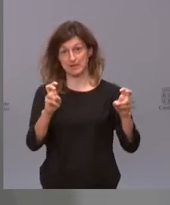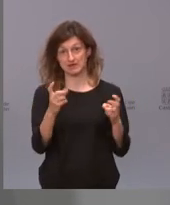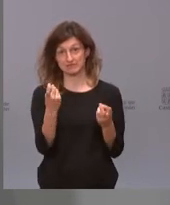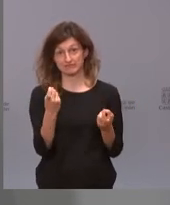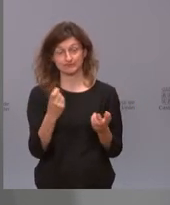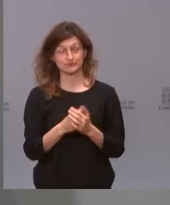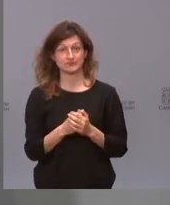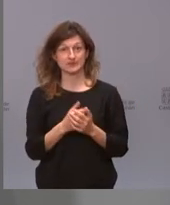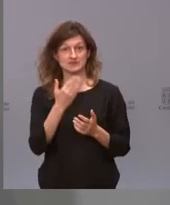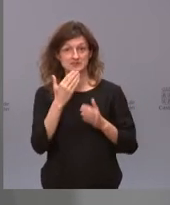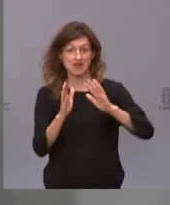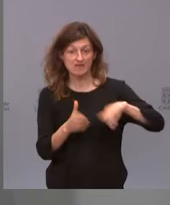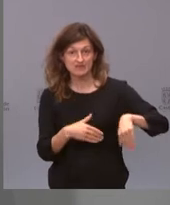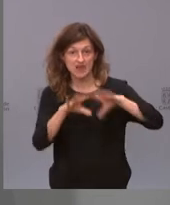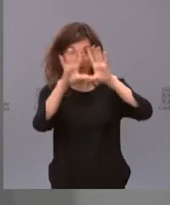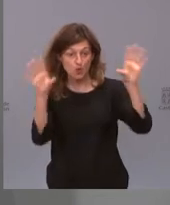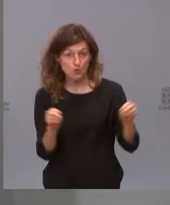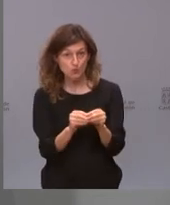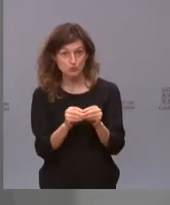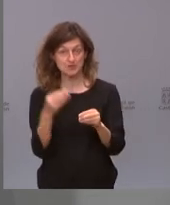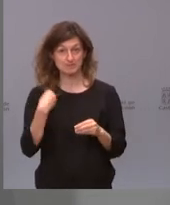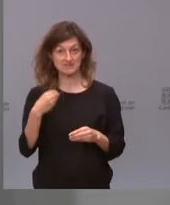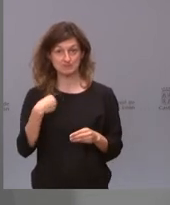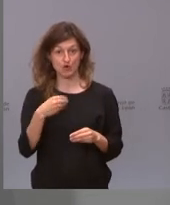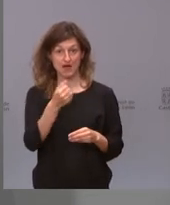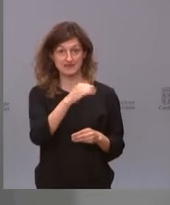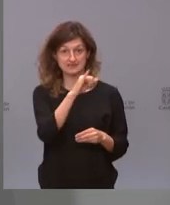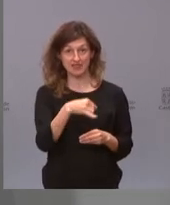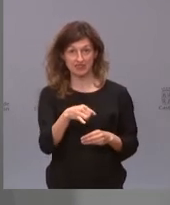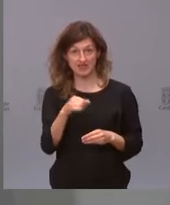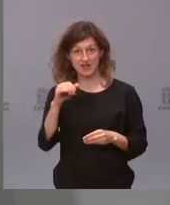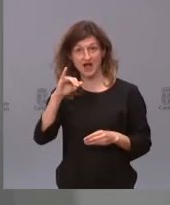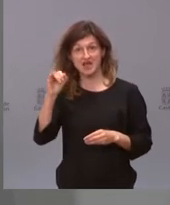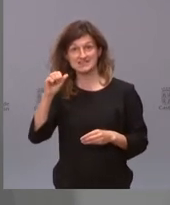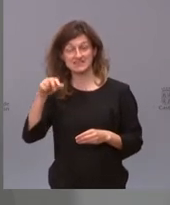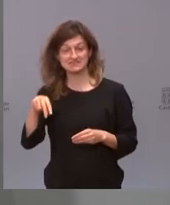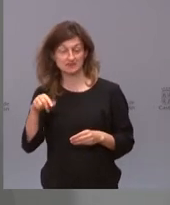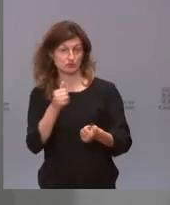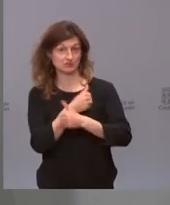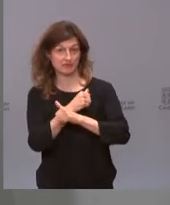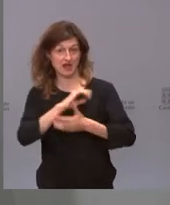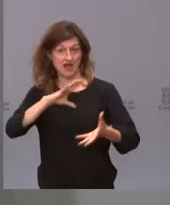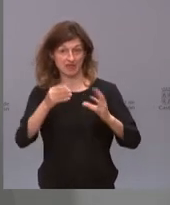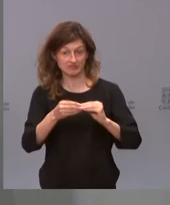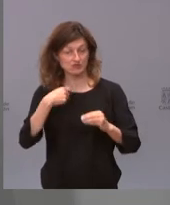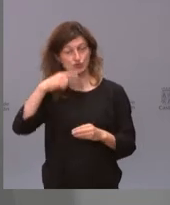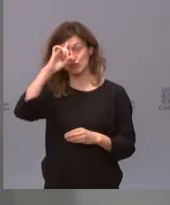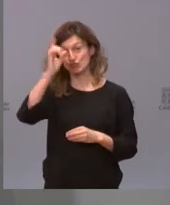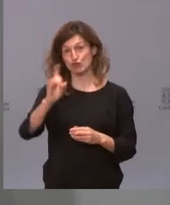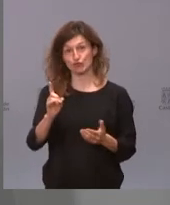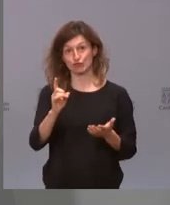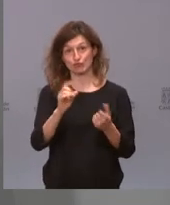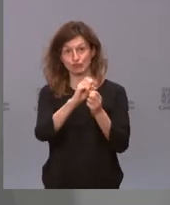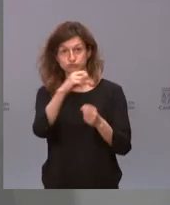al final concluye lo mismo que han concluido para AstraZeneca, tendremos que adaptarnos a ello. Yo no conozco el